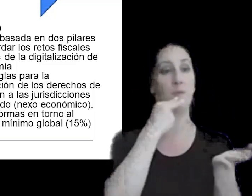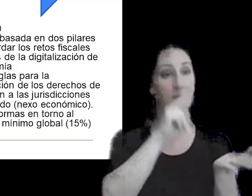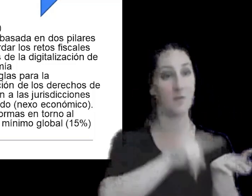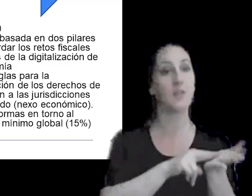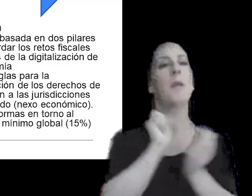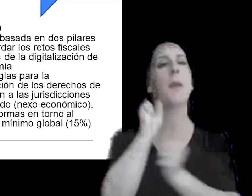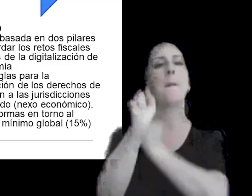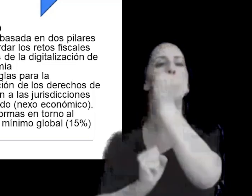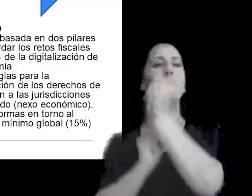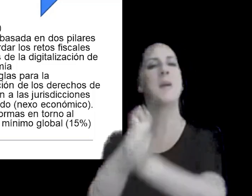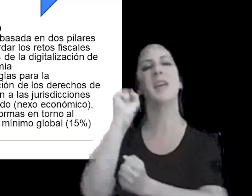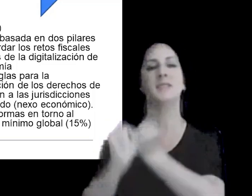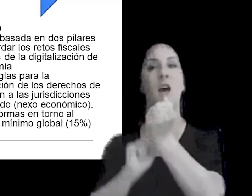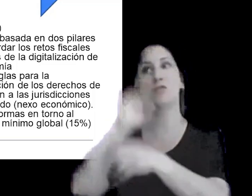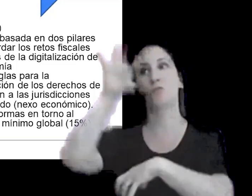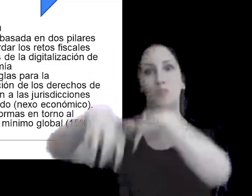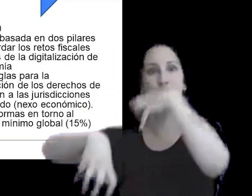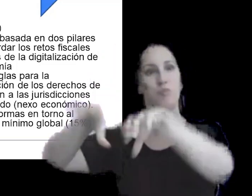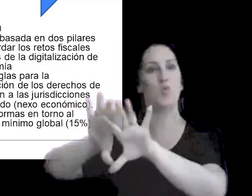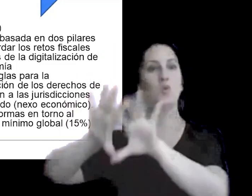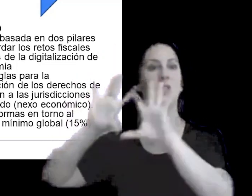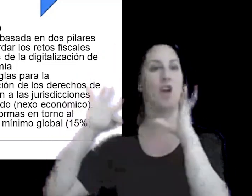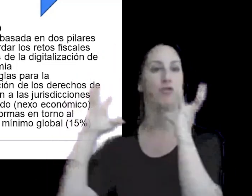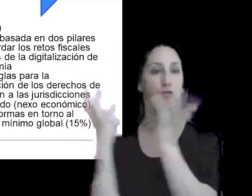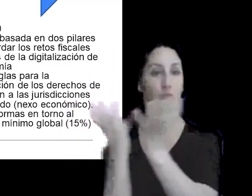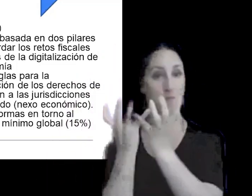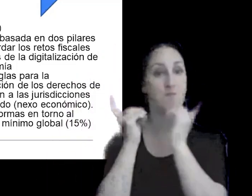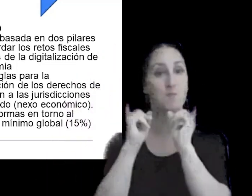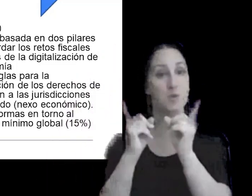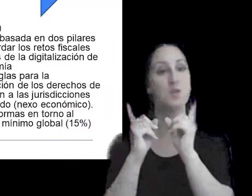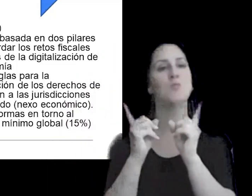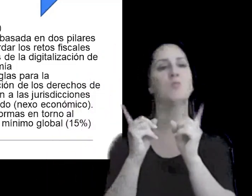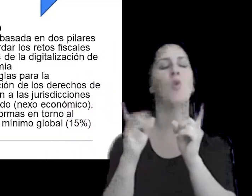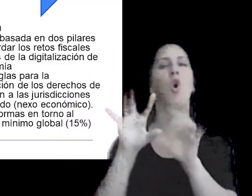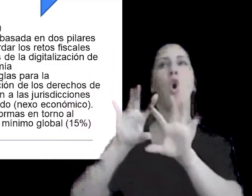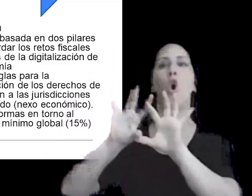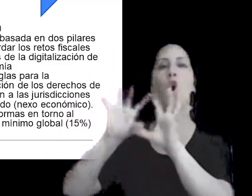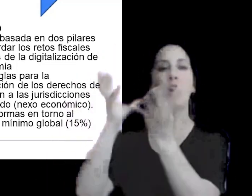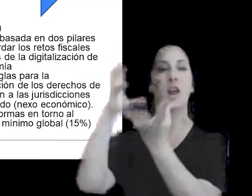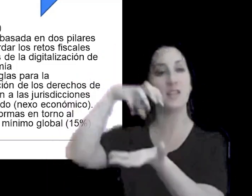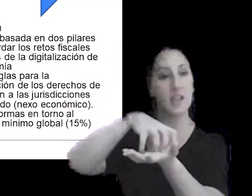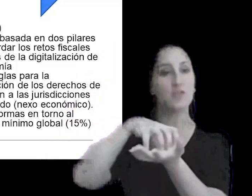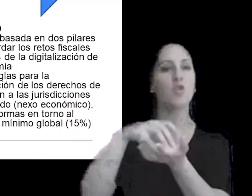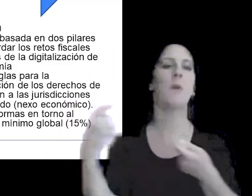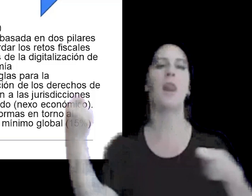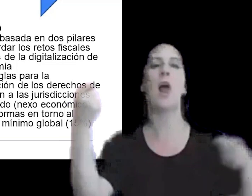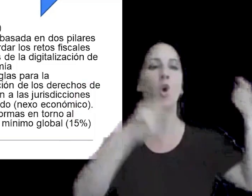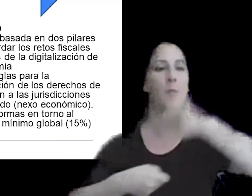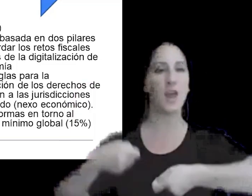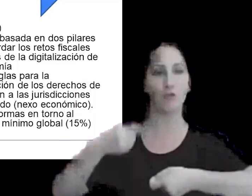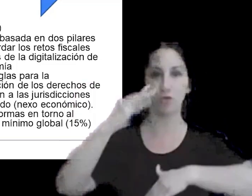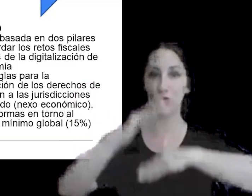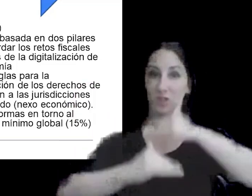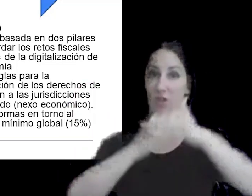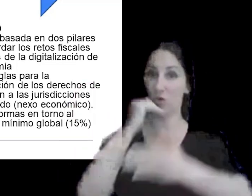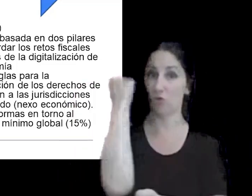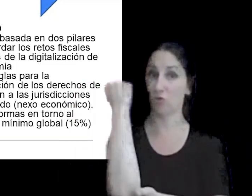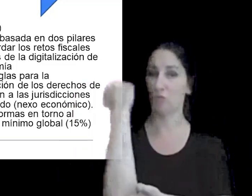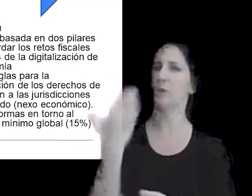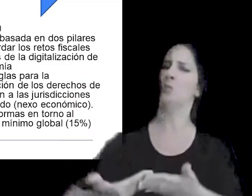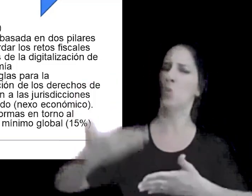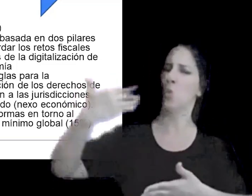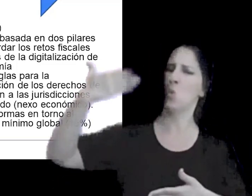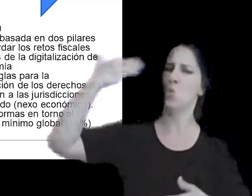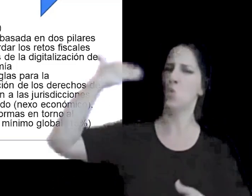multinacionales que emitió la organización para la cooperación y desarrollo económico datan desde antes